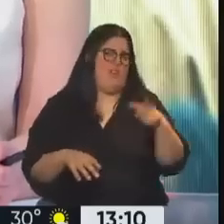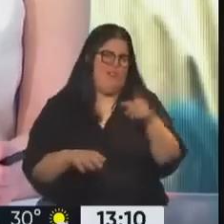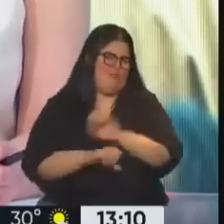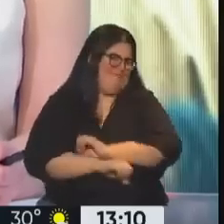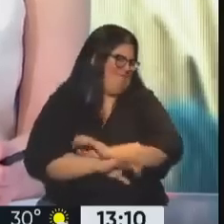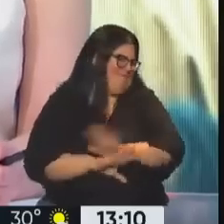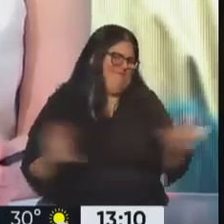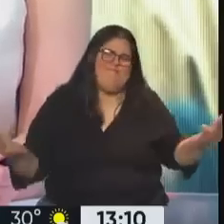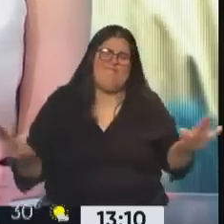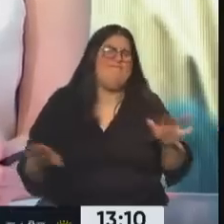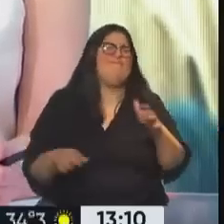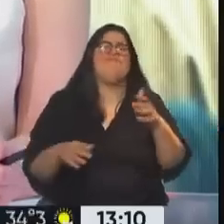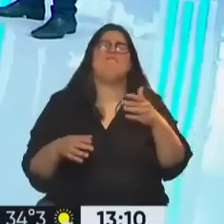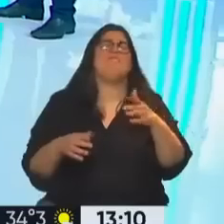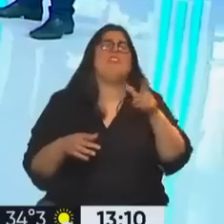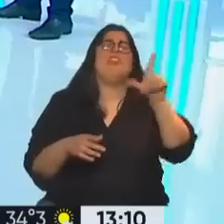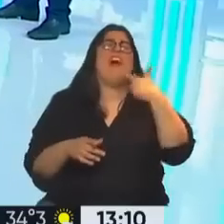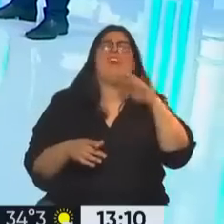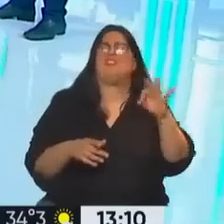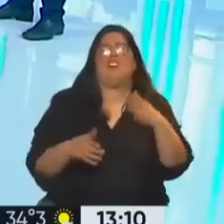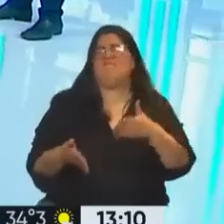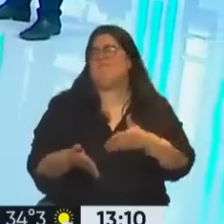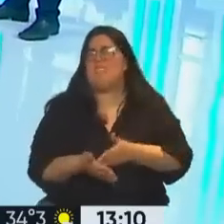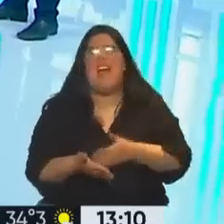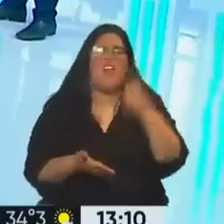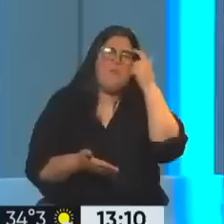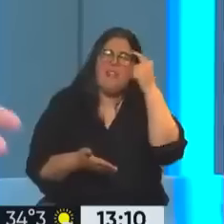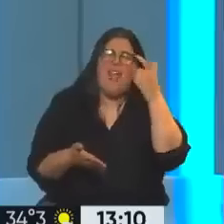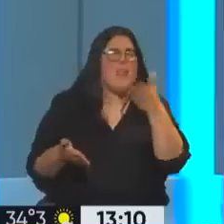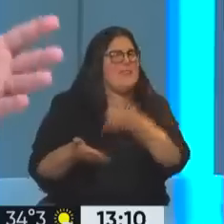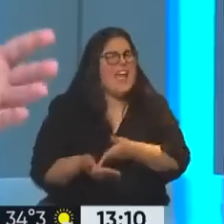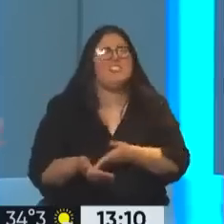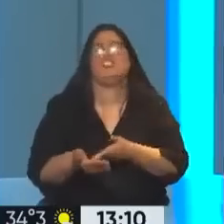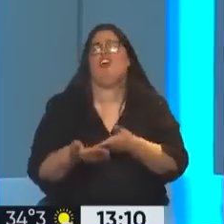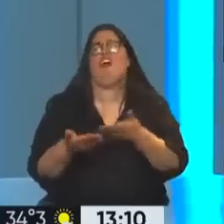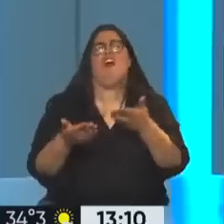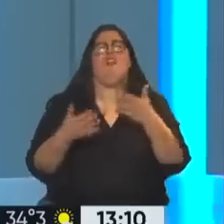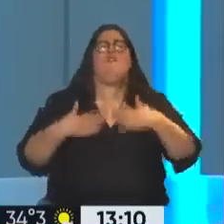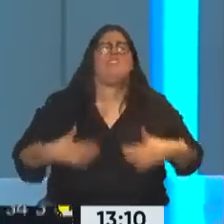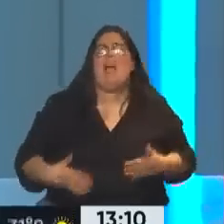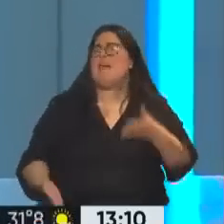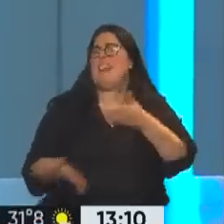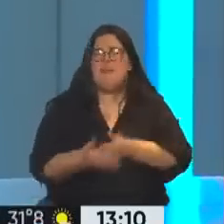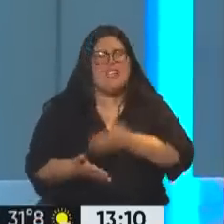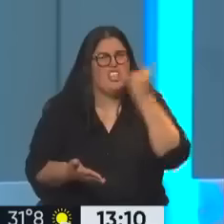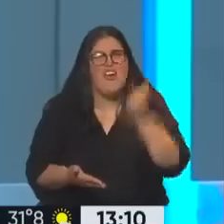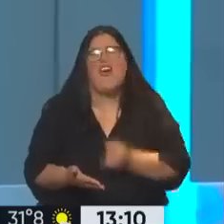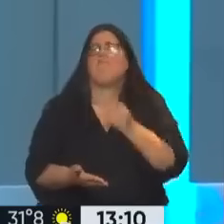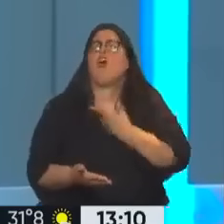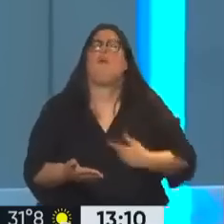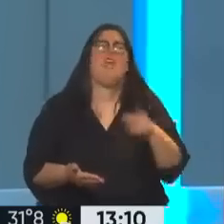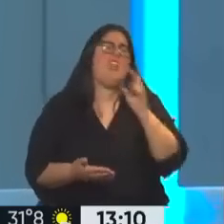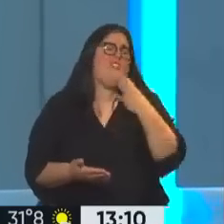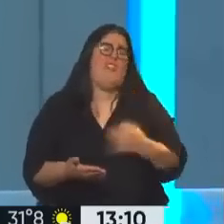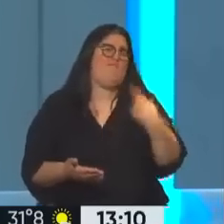físicamente está muy limitado el lazo, intelectualmente, en otras dimensiones ya está muy limitado físicamente. Debería darnos